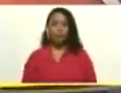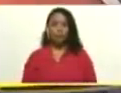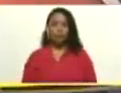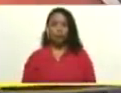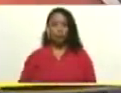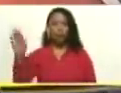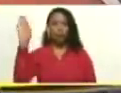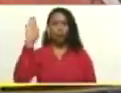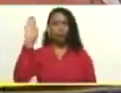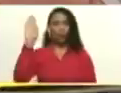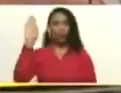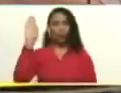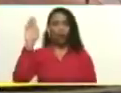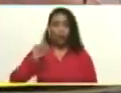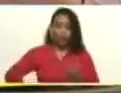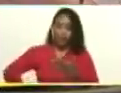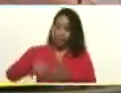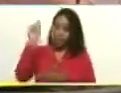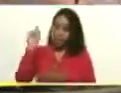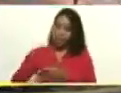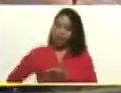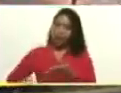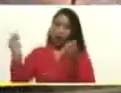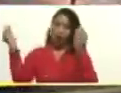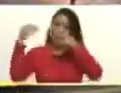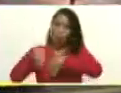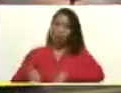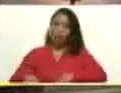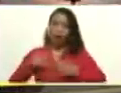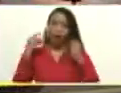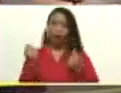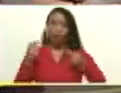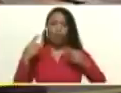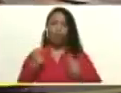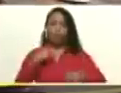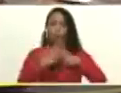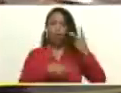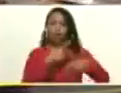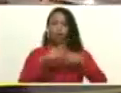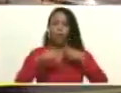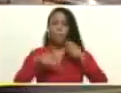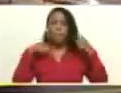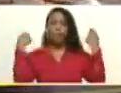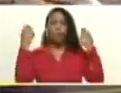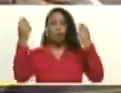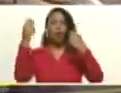juramenta, firma el decreto, activando el proceso popular constituyente.